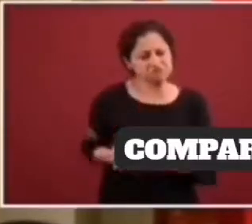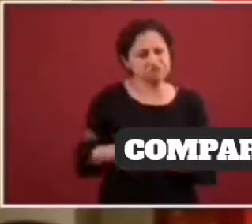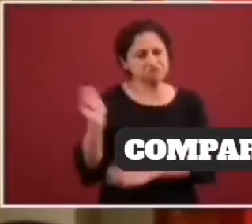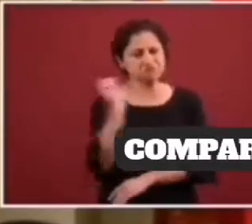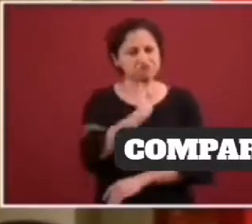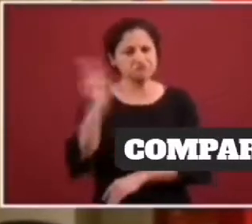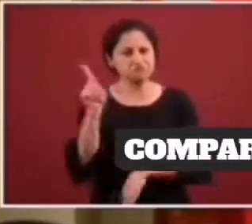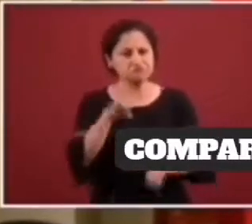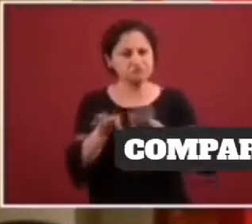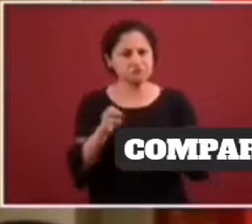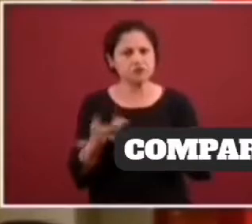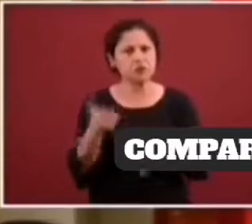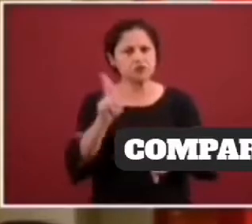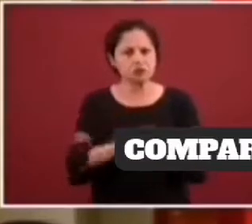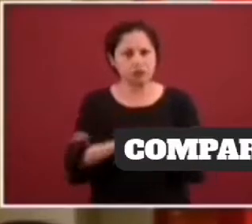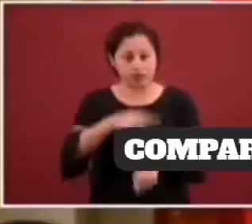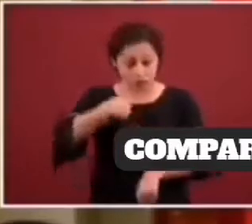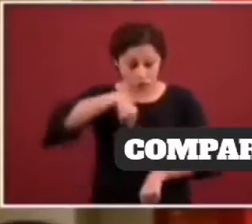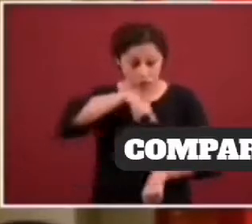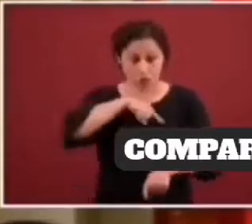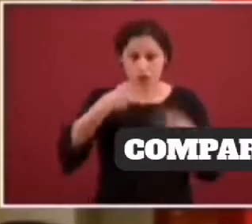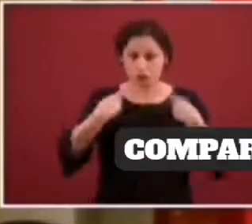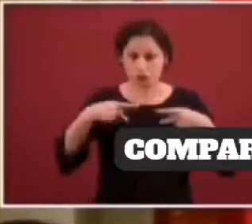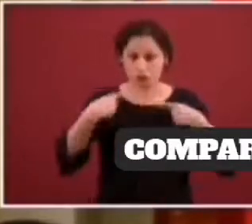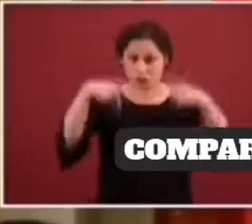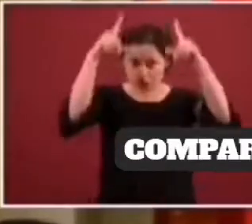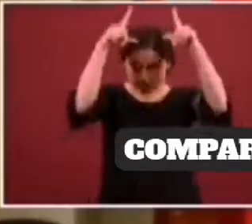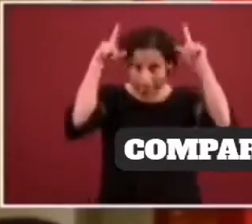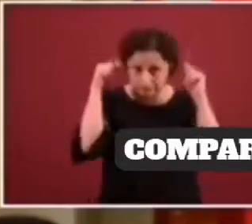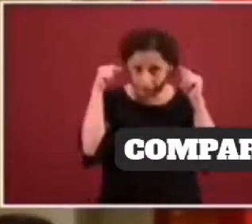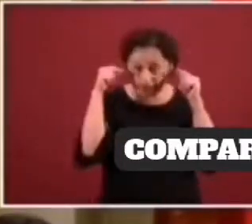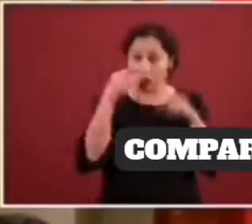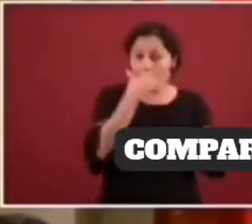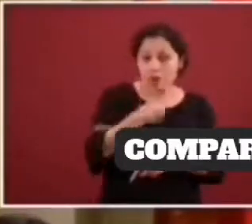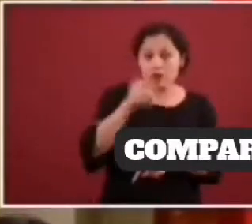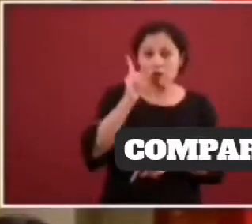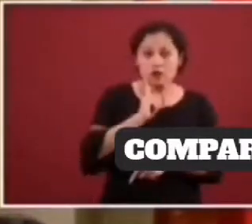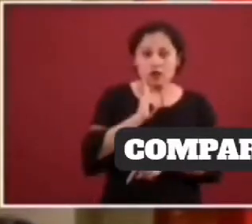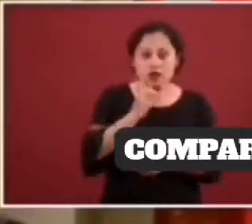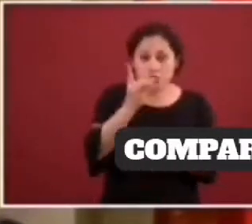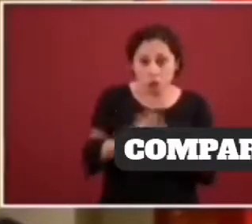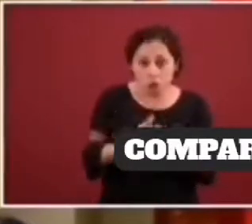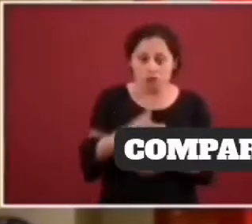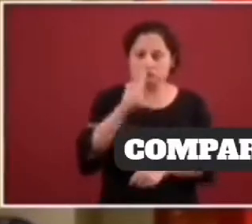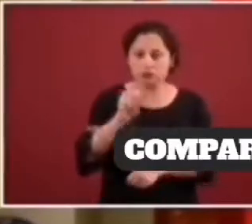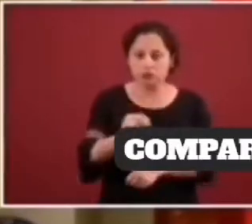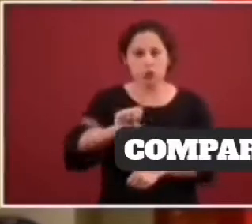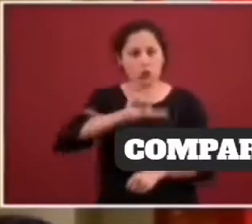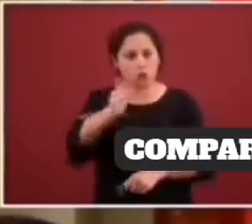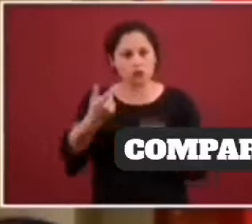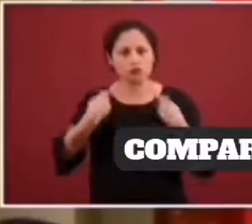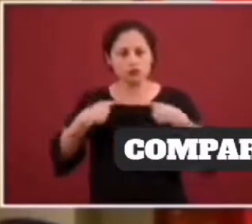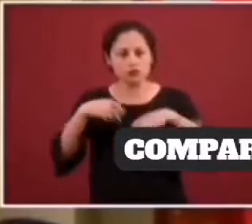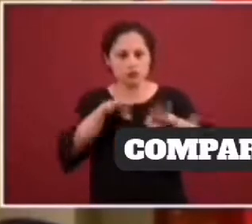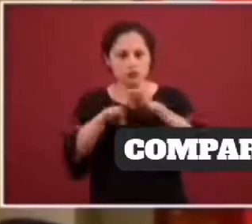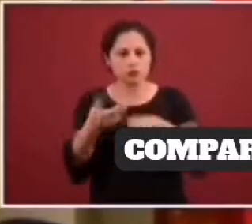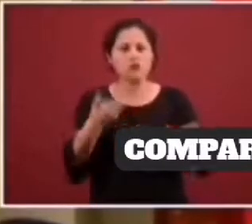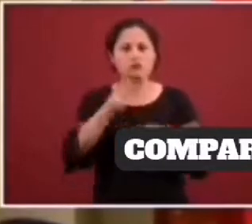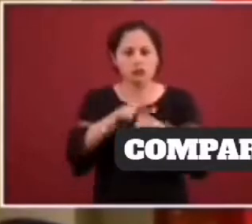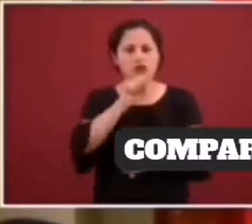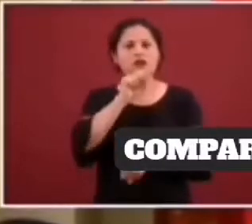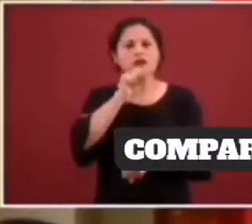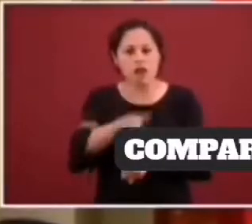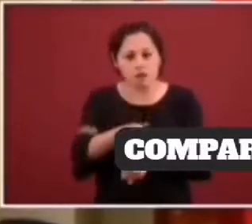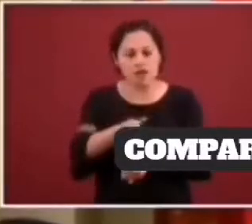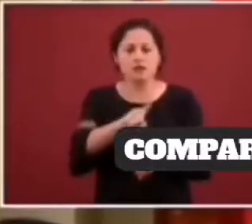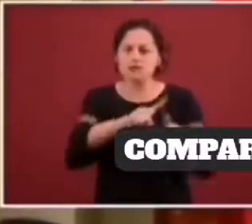sólo hablo por las enfermeras y los enfermeros, hablo por todo el personal de salud, por todo aquel que porta un uniforme y que